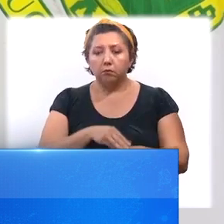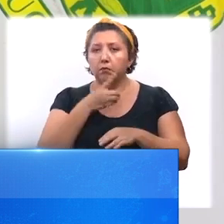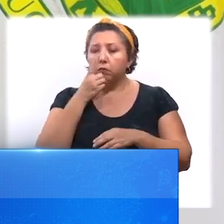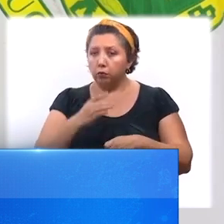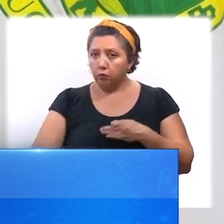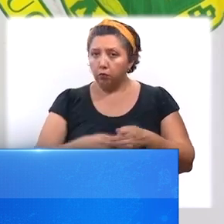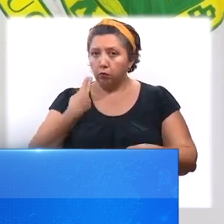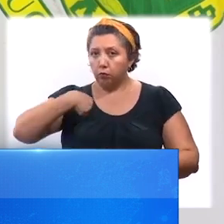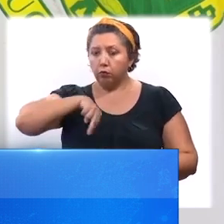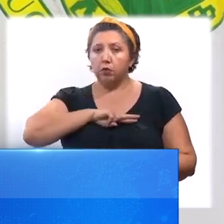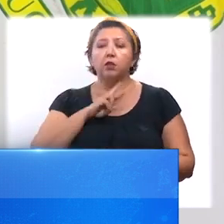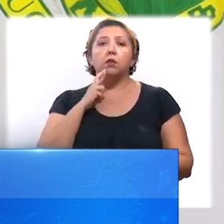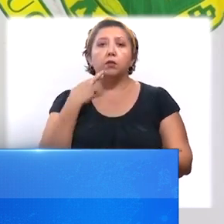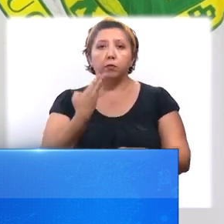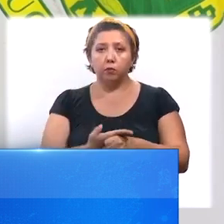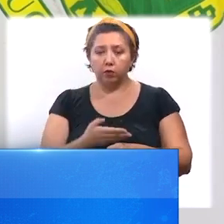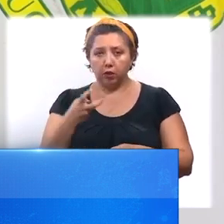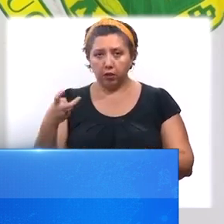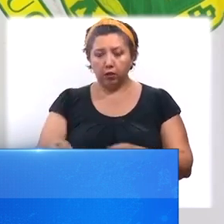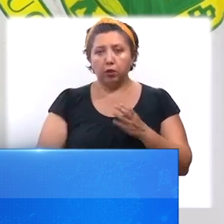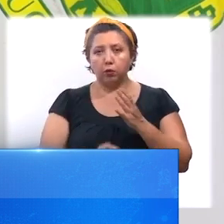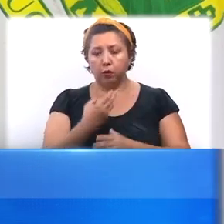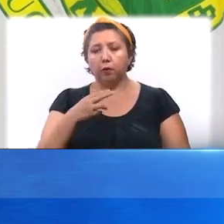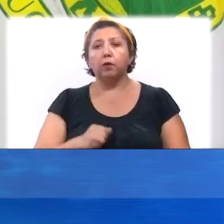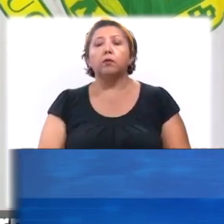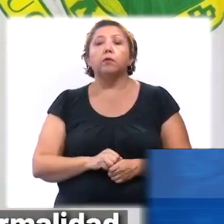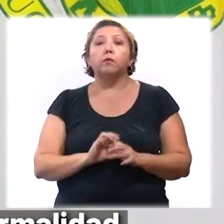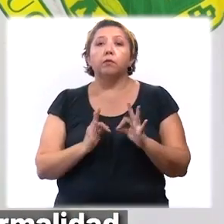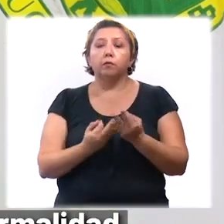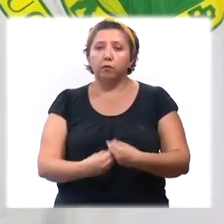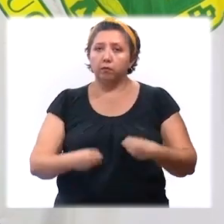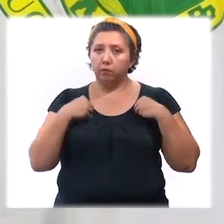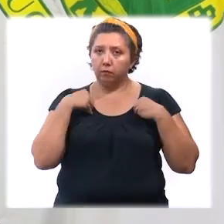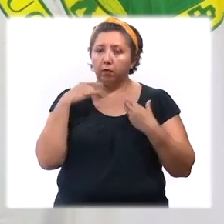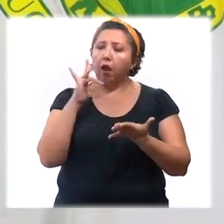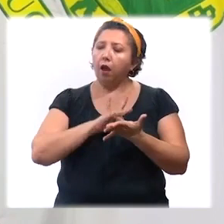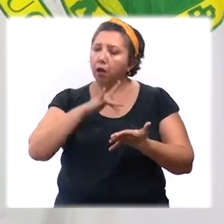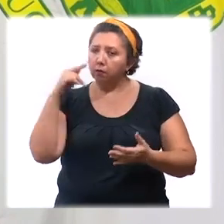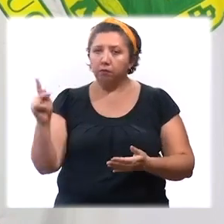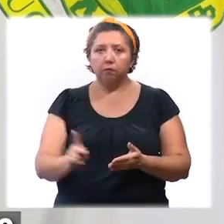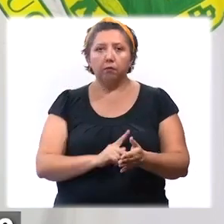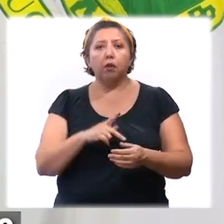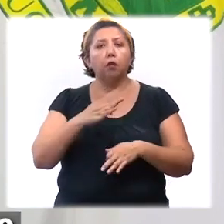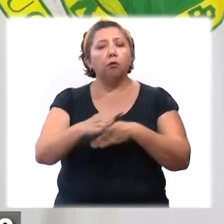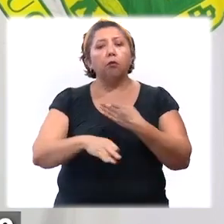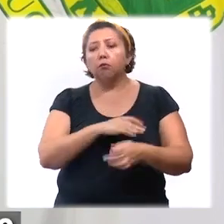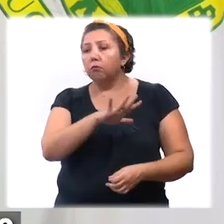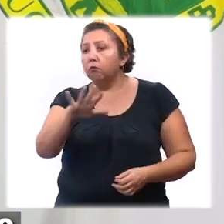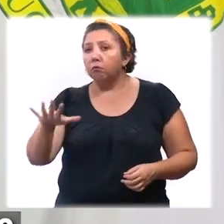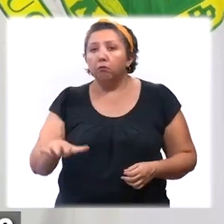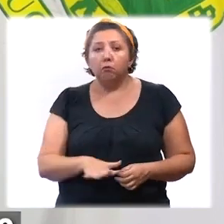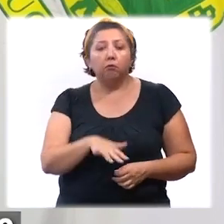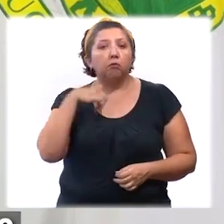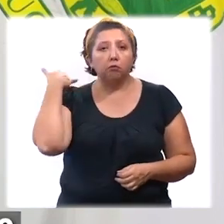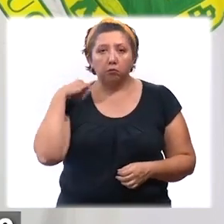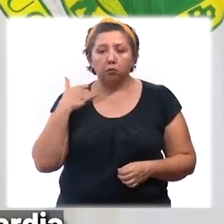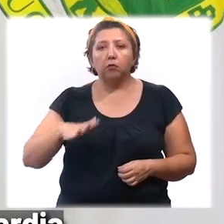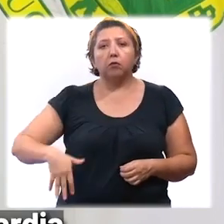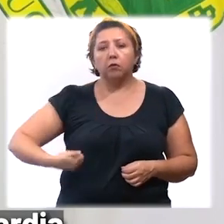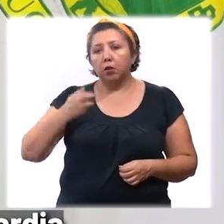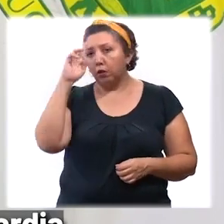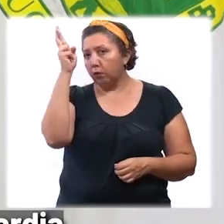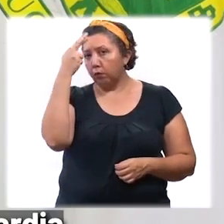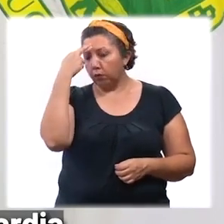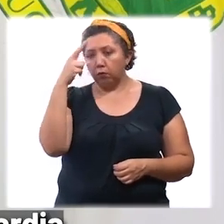Acatemos con disciplina nuestra responsabilidad ante esta nueva normalidad. Agradezco de nueva cuenta al pueblo yucateco por este esfuerzo.